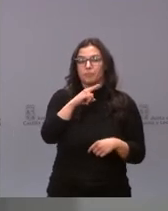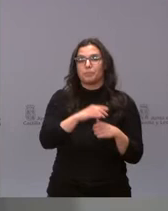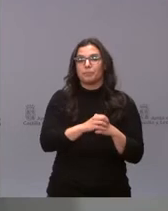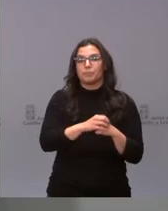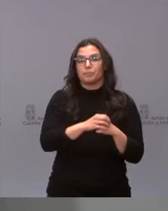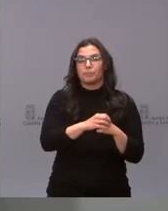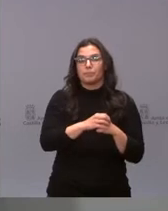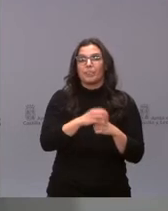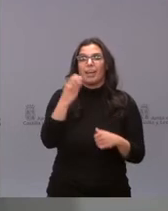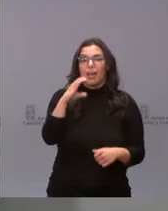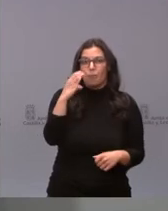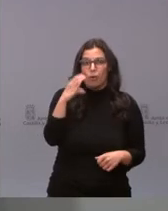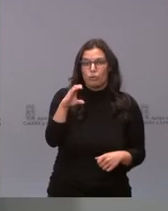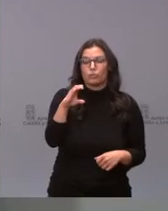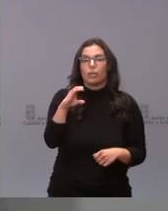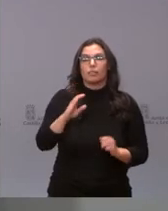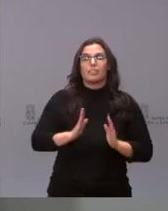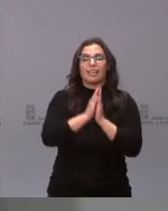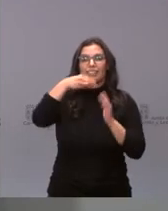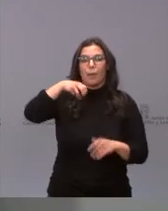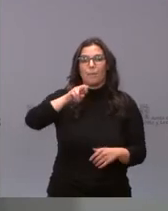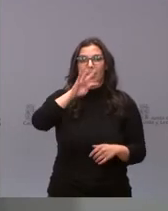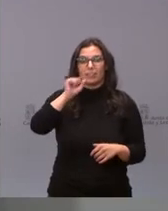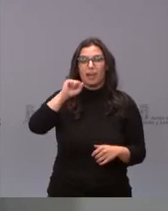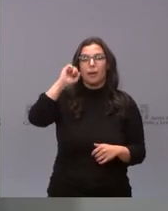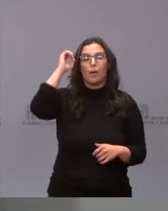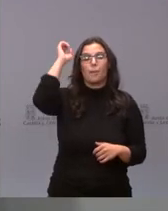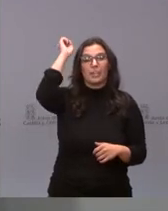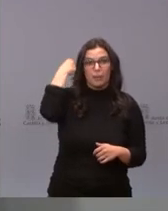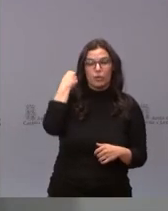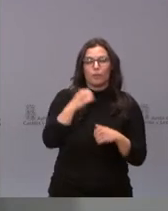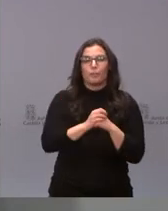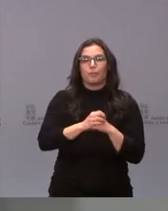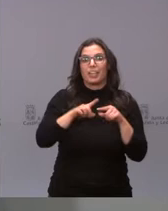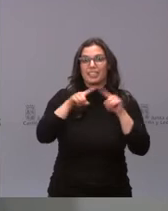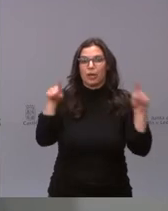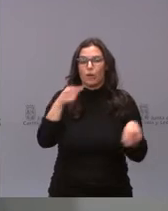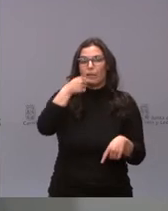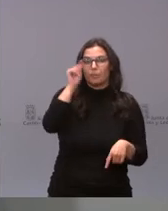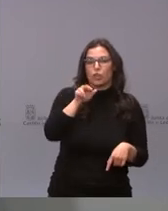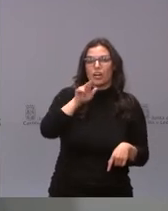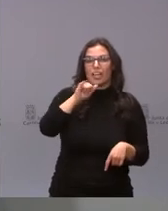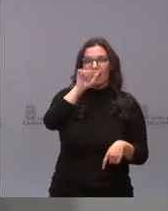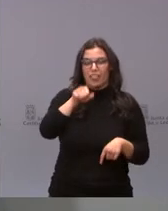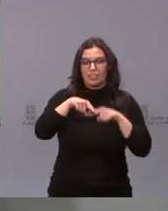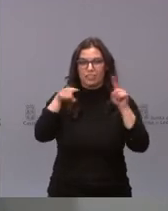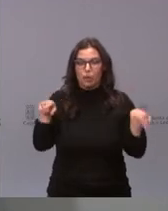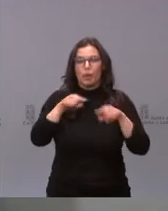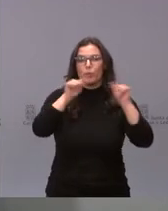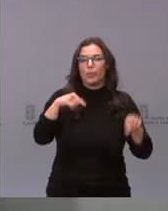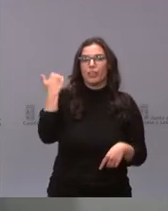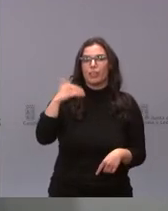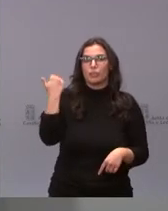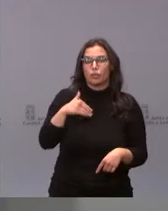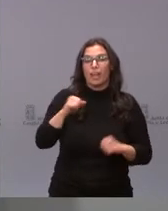Carvajosa de la Sagrada, Santa Marta de Tormes, Villamayor, en la provincia de Segovia, El Espinar, Riaza y Segovia, en la provincia de Soria,